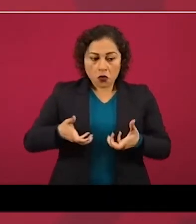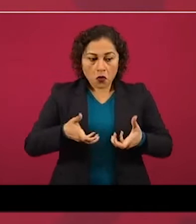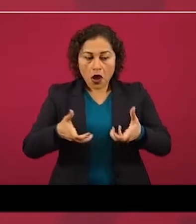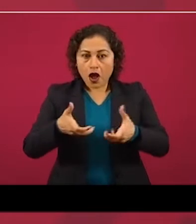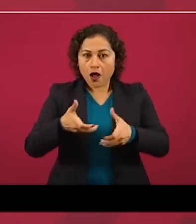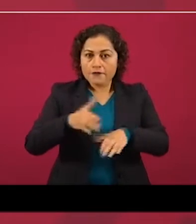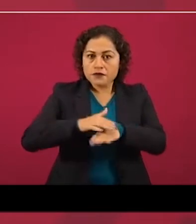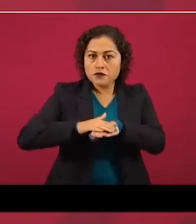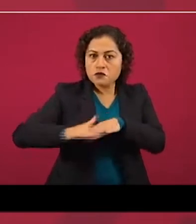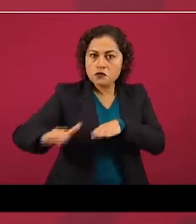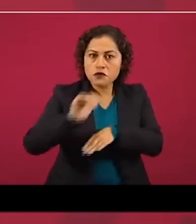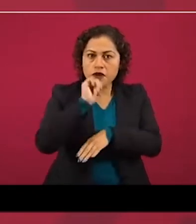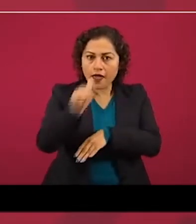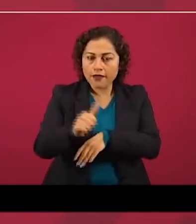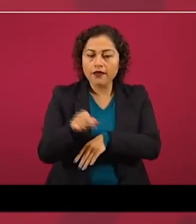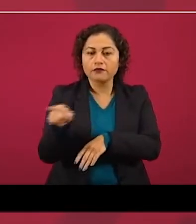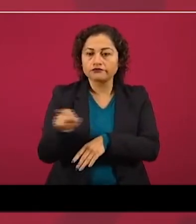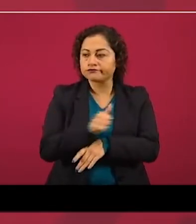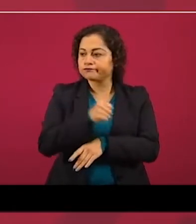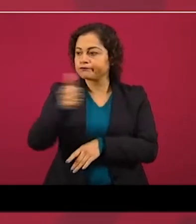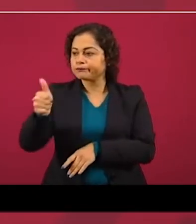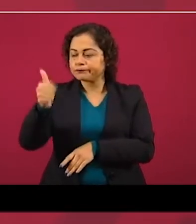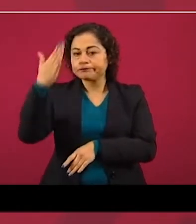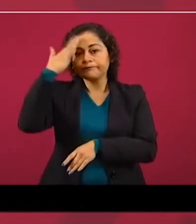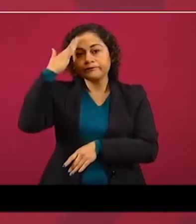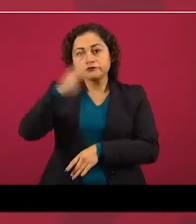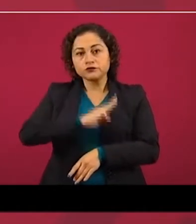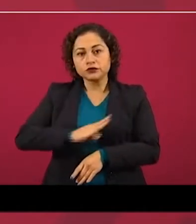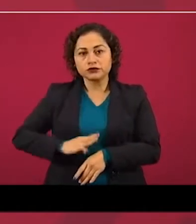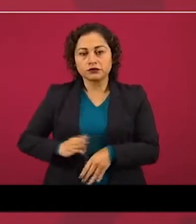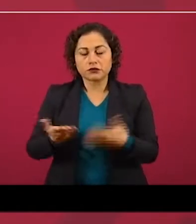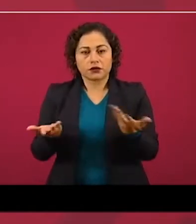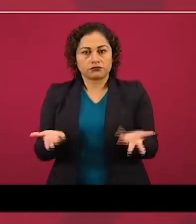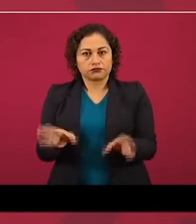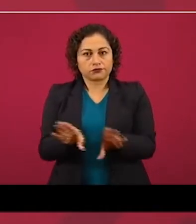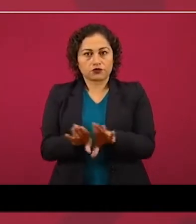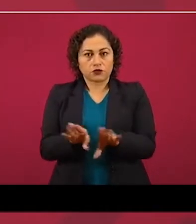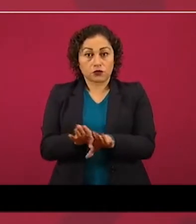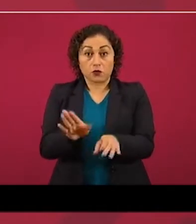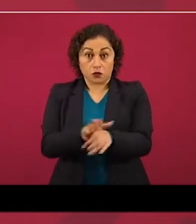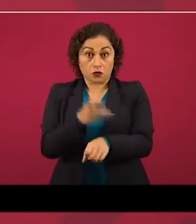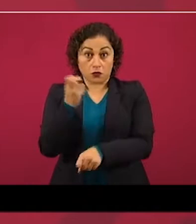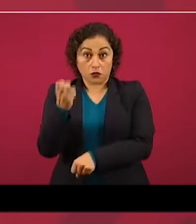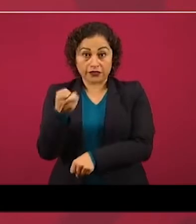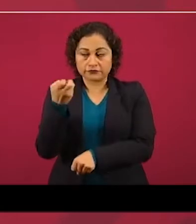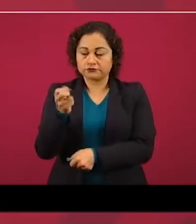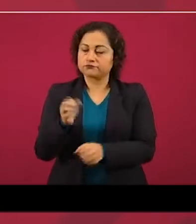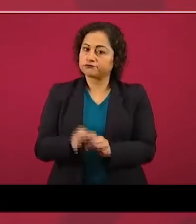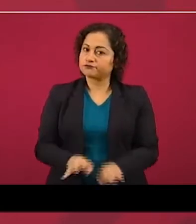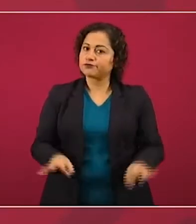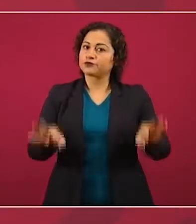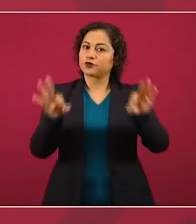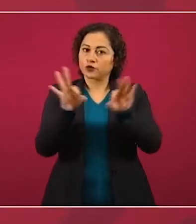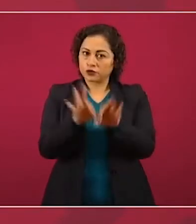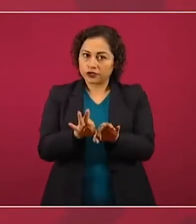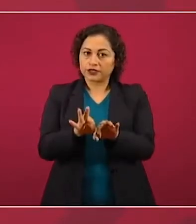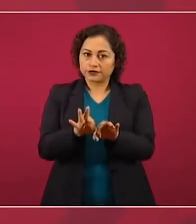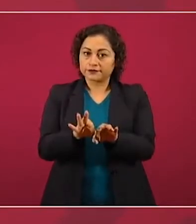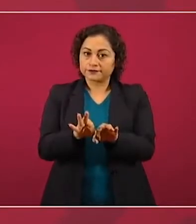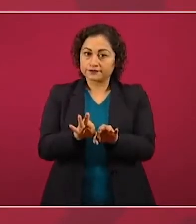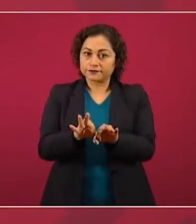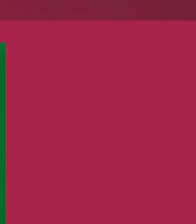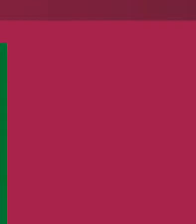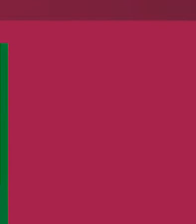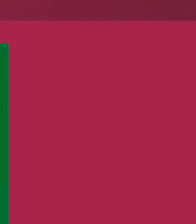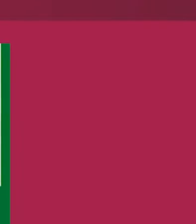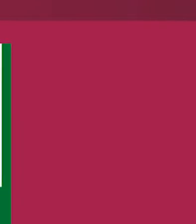sus cabeceras municipales. Entonces, un programa muy importante, manejado de manera directa por la